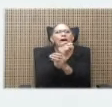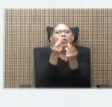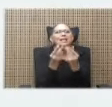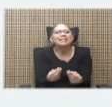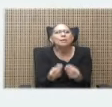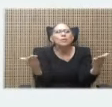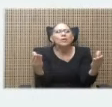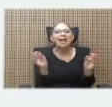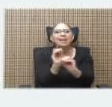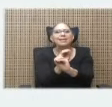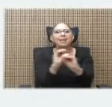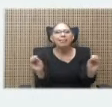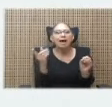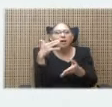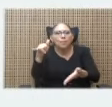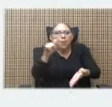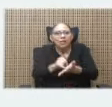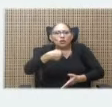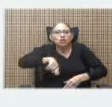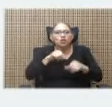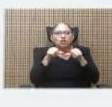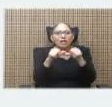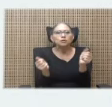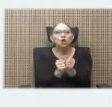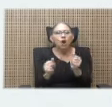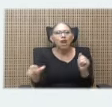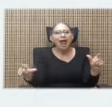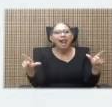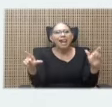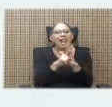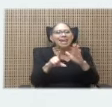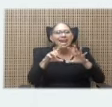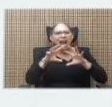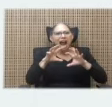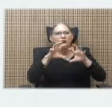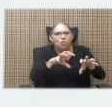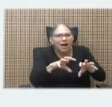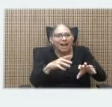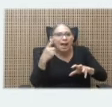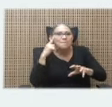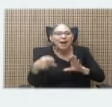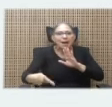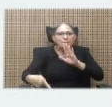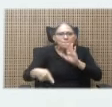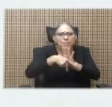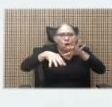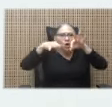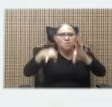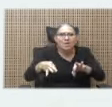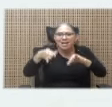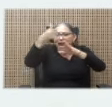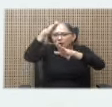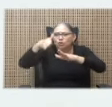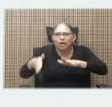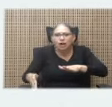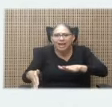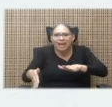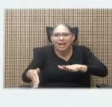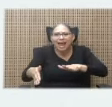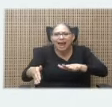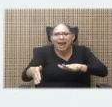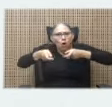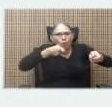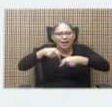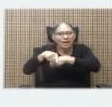Nada. Por eso seguiremos con la ley Jaguar, para prohibir expresamente a la Contraloría cogobernar este